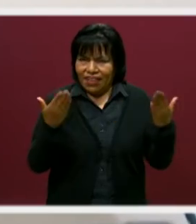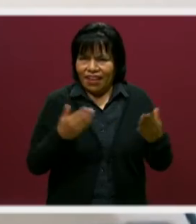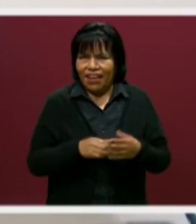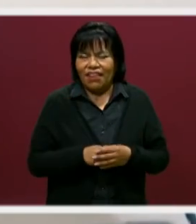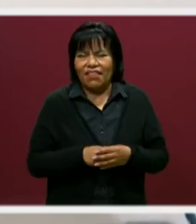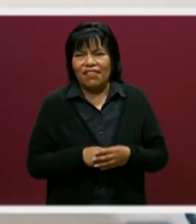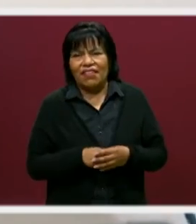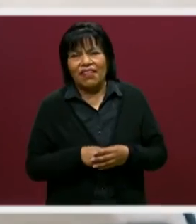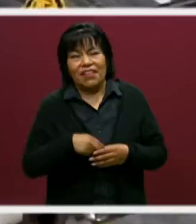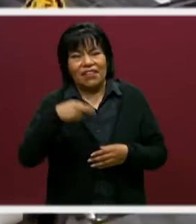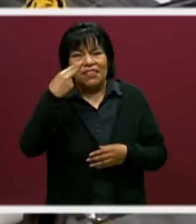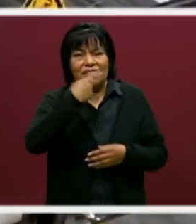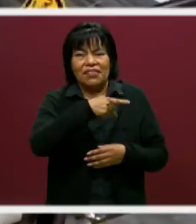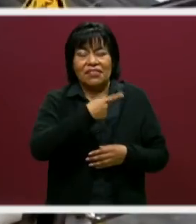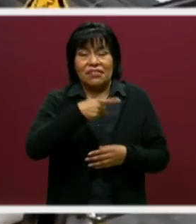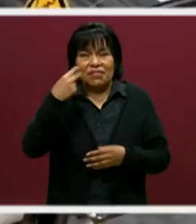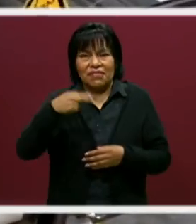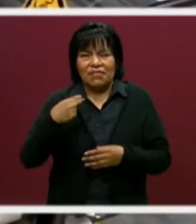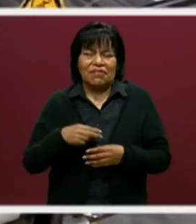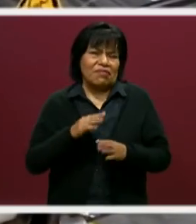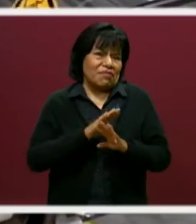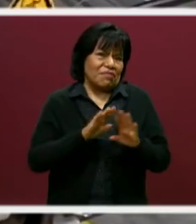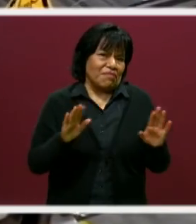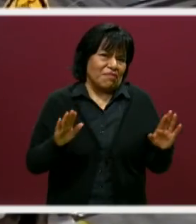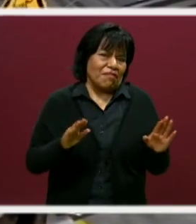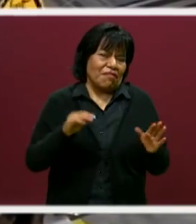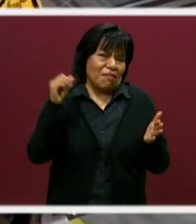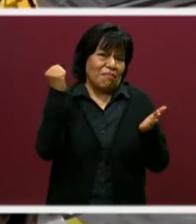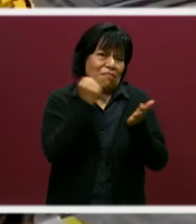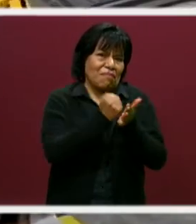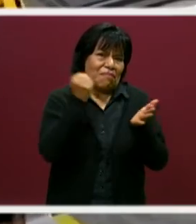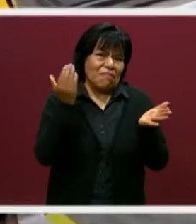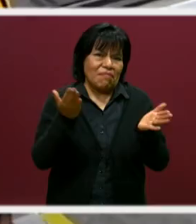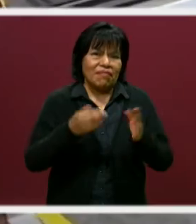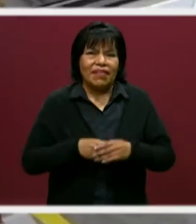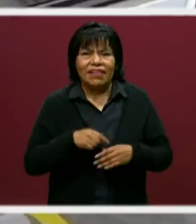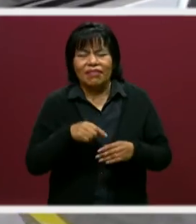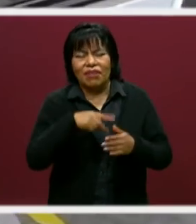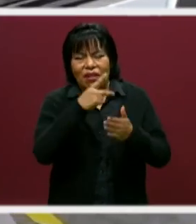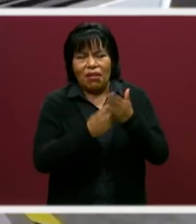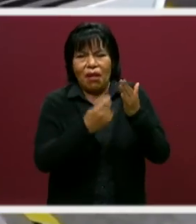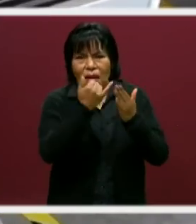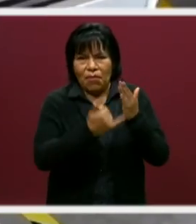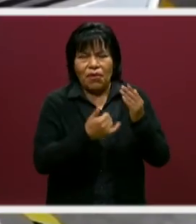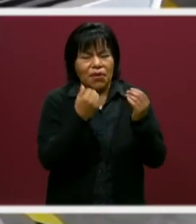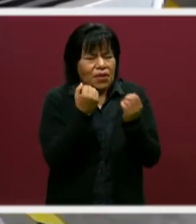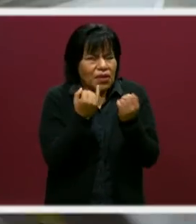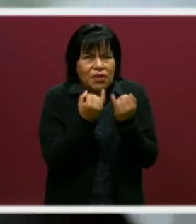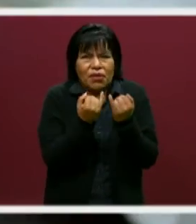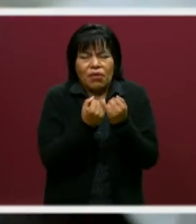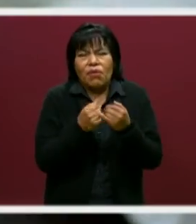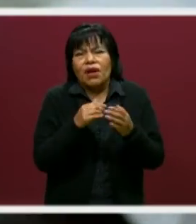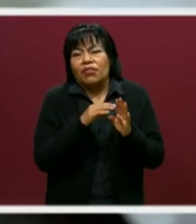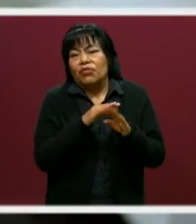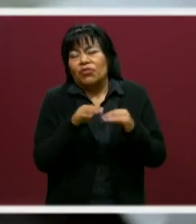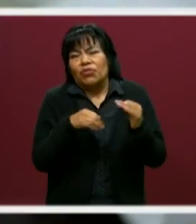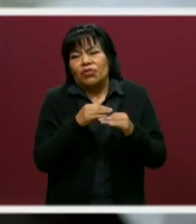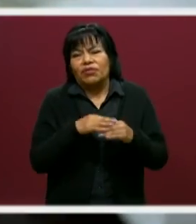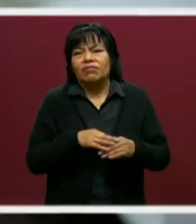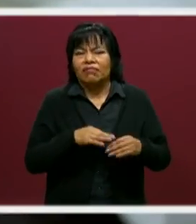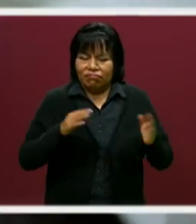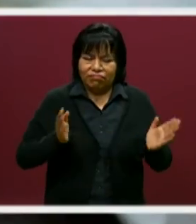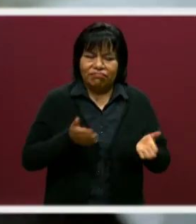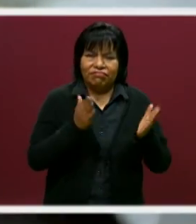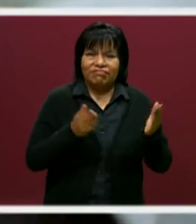también lo que es el nombre, sí, registrado. Y, bueno, pues, así varios proyectos que inclusive van para patente. Fíjate, y además con ese